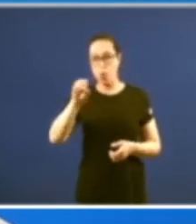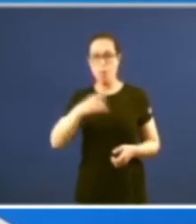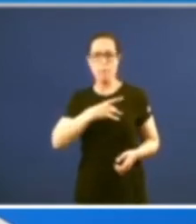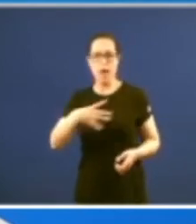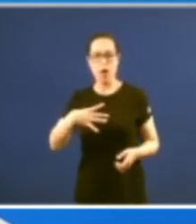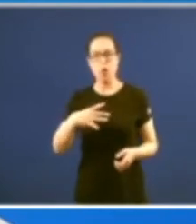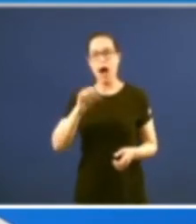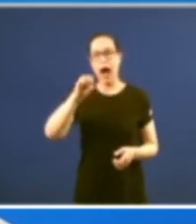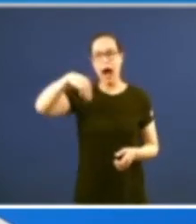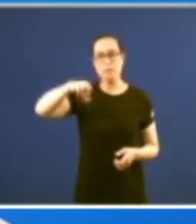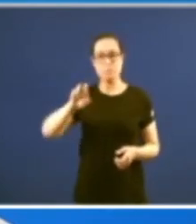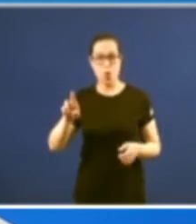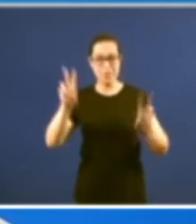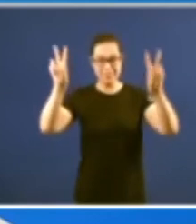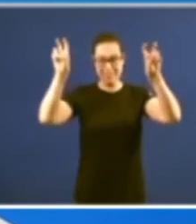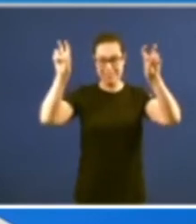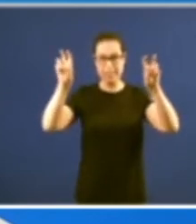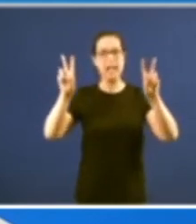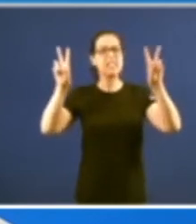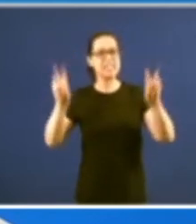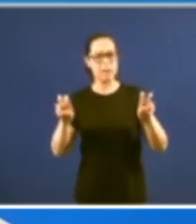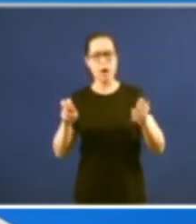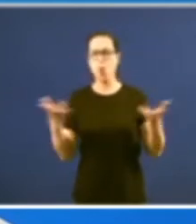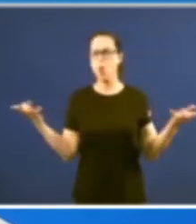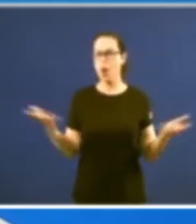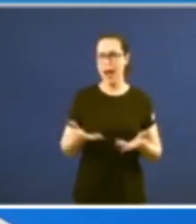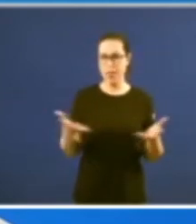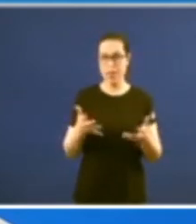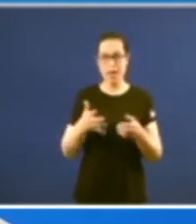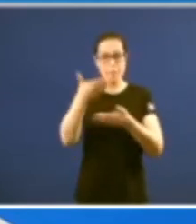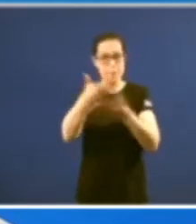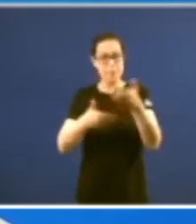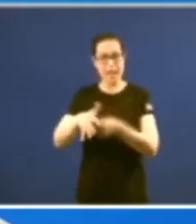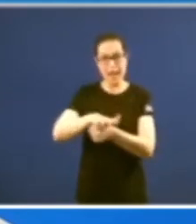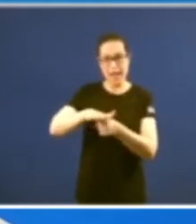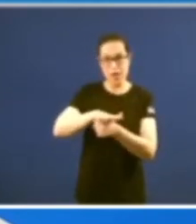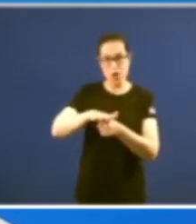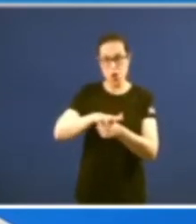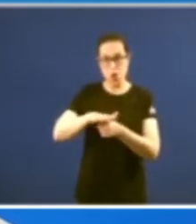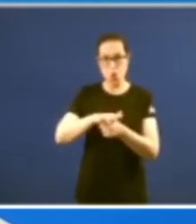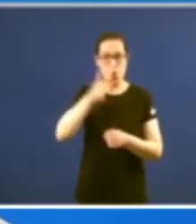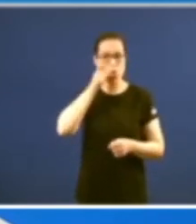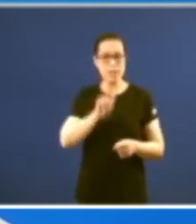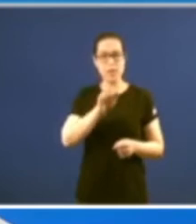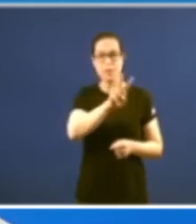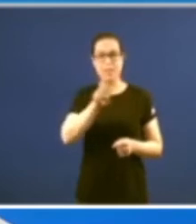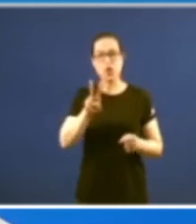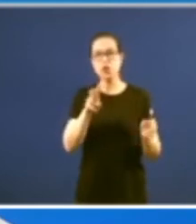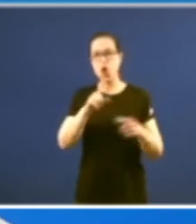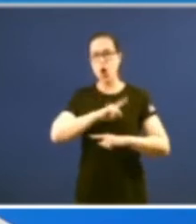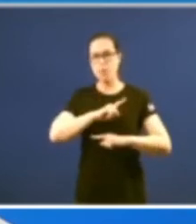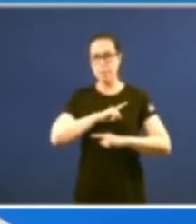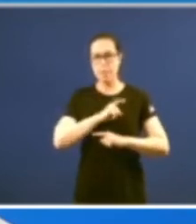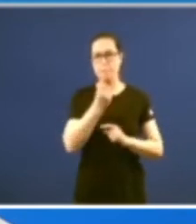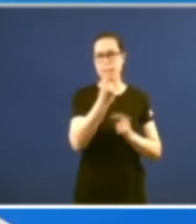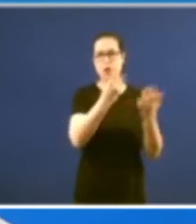a cinco columbres na página 3 de la región do 22 de novembro de 1979 nun combativo artigo